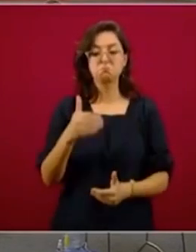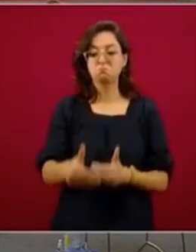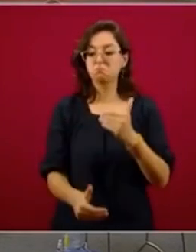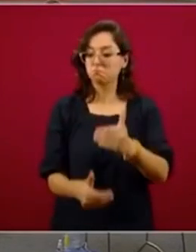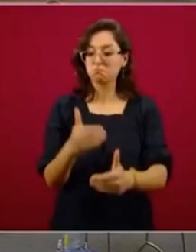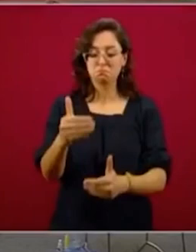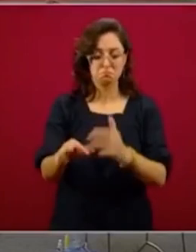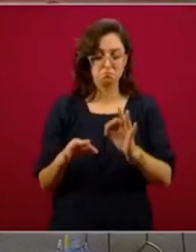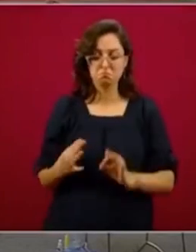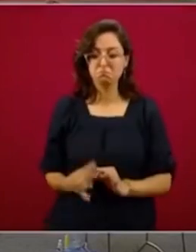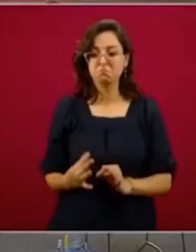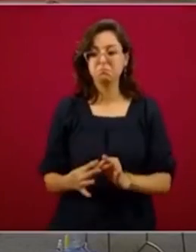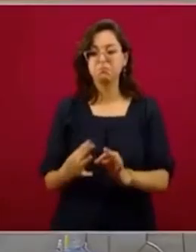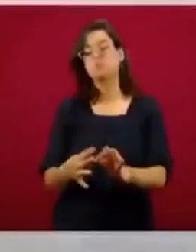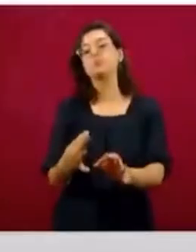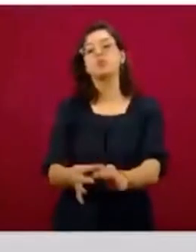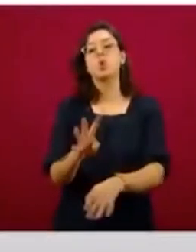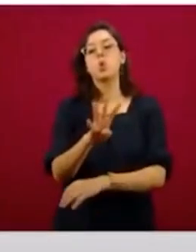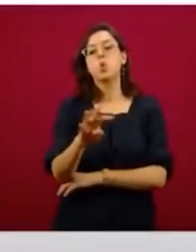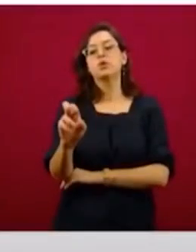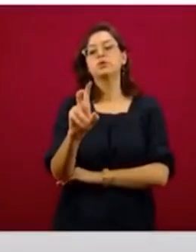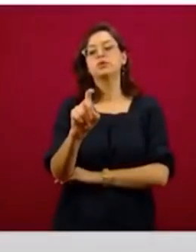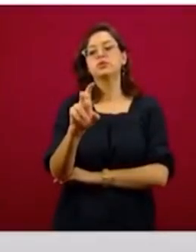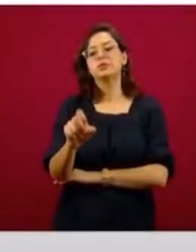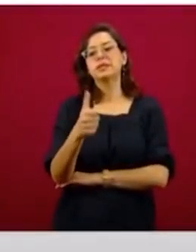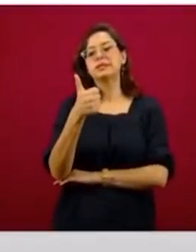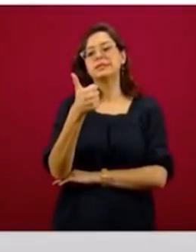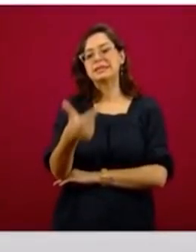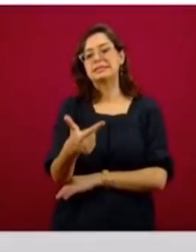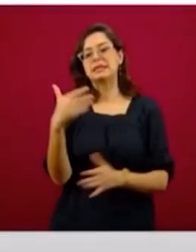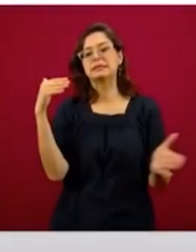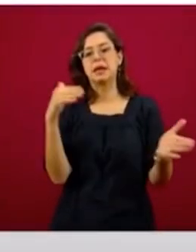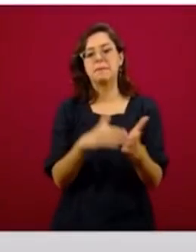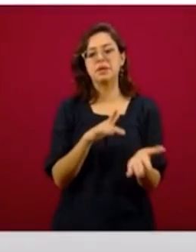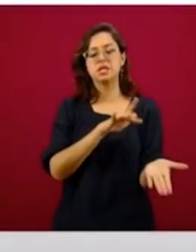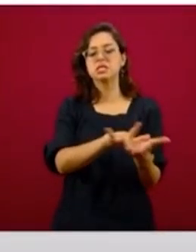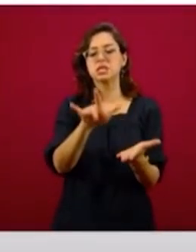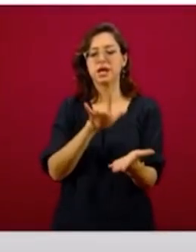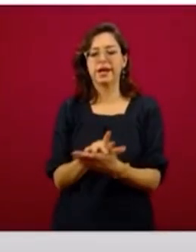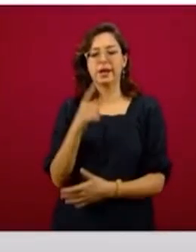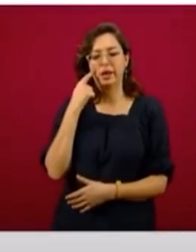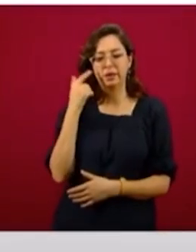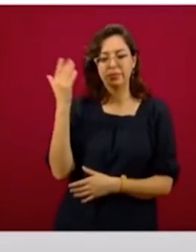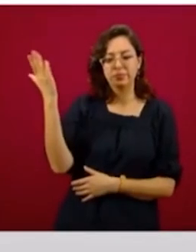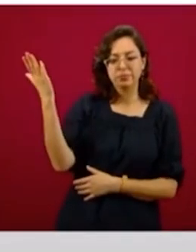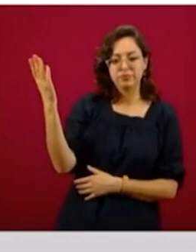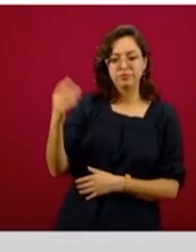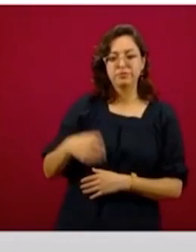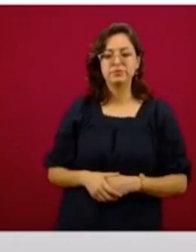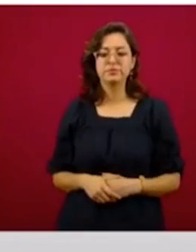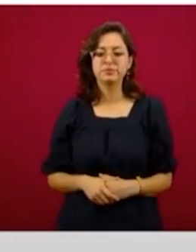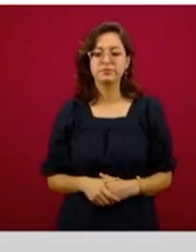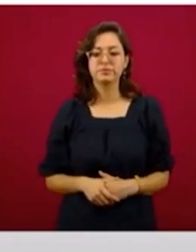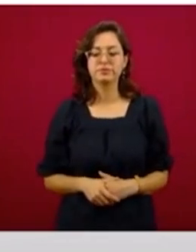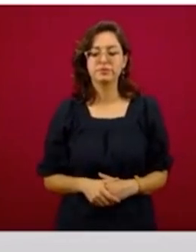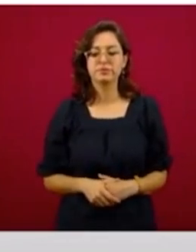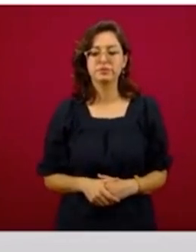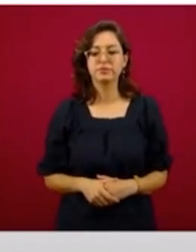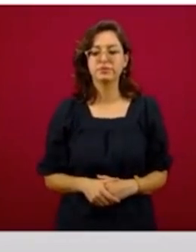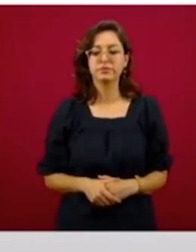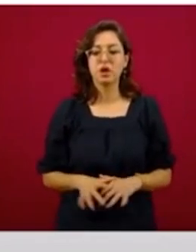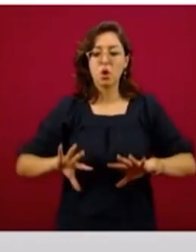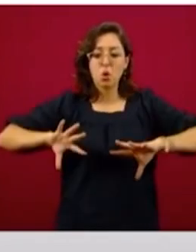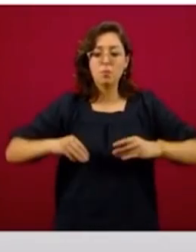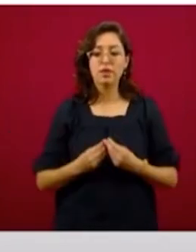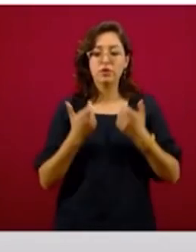Superamos los 437 mil apoyos para un total de 10 mil 925 millones de pesos,